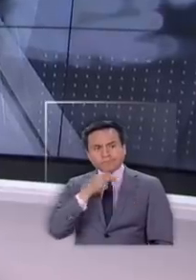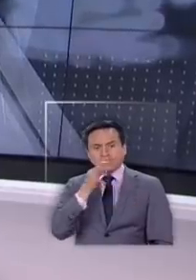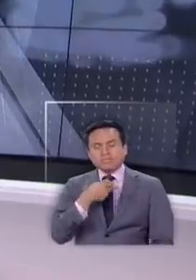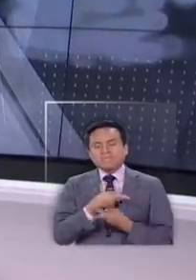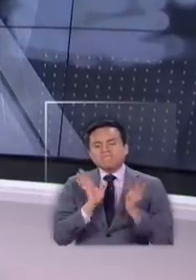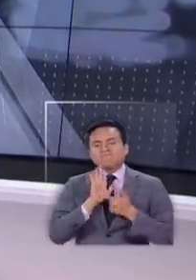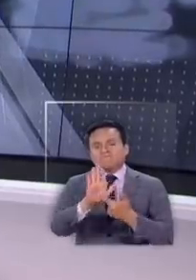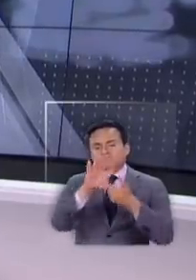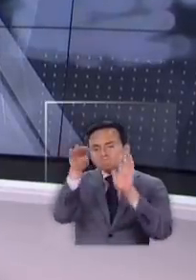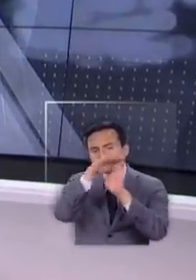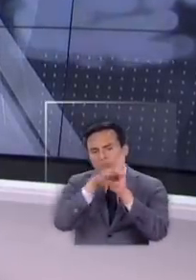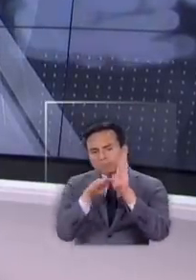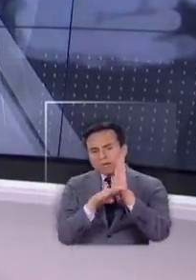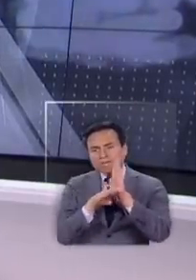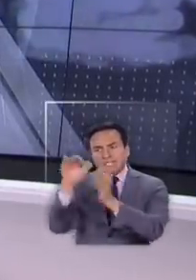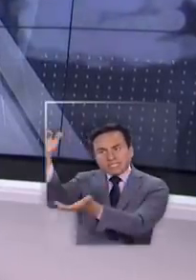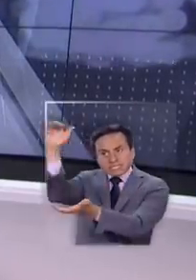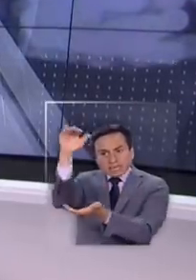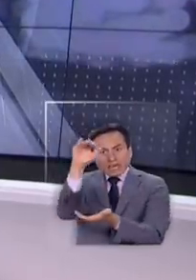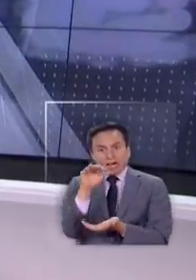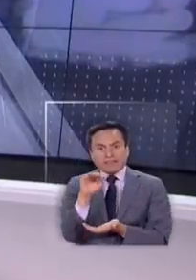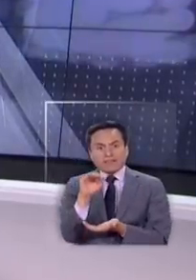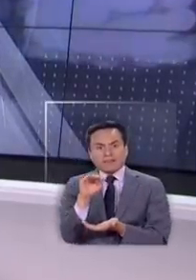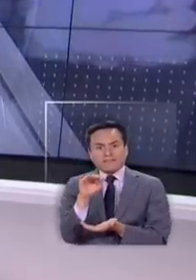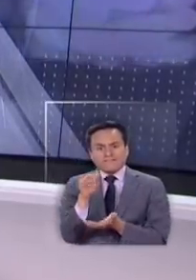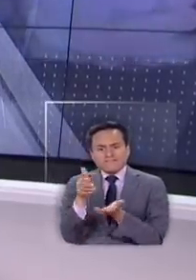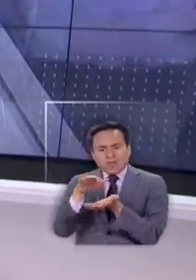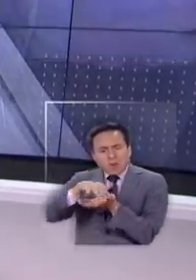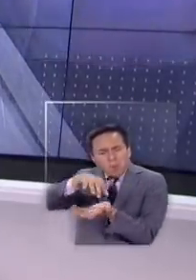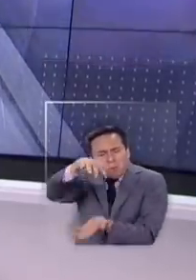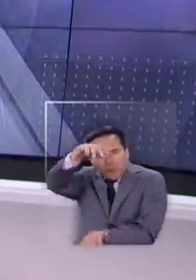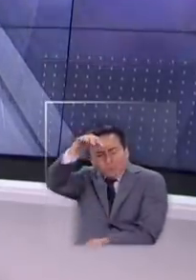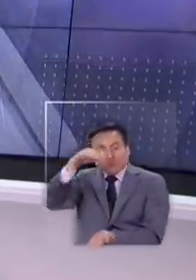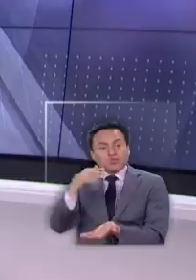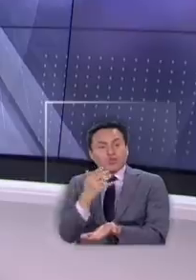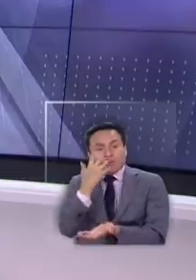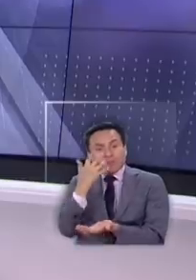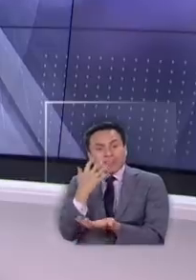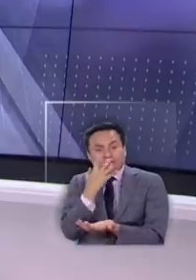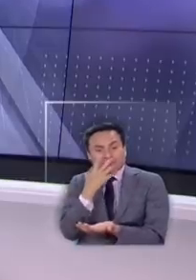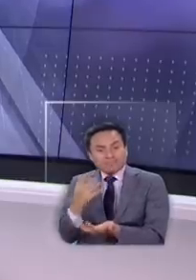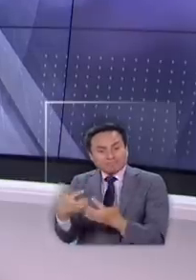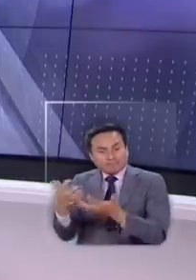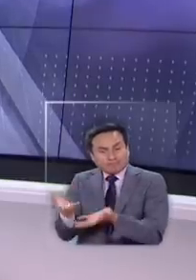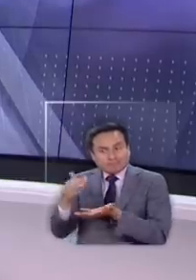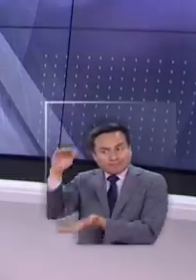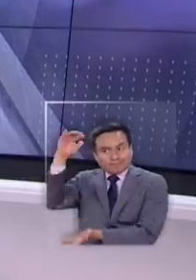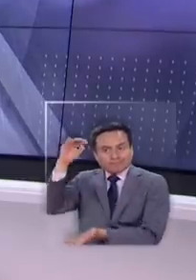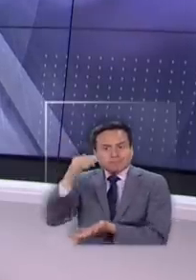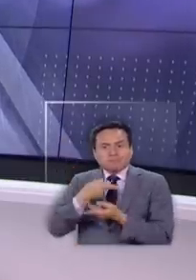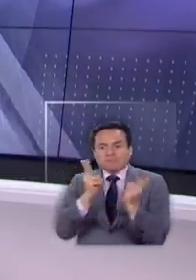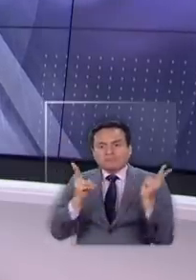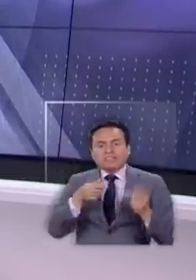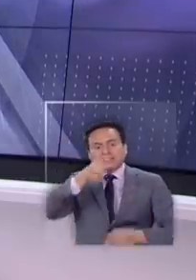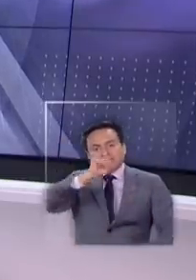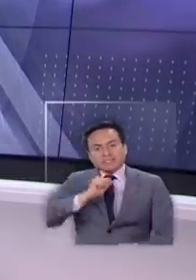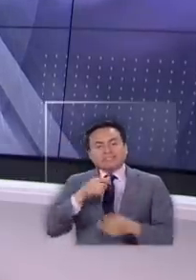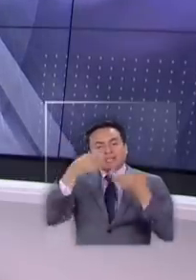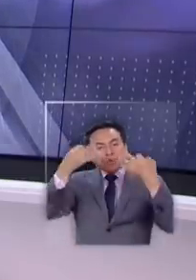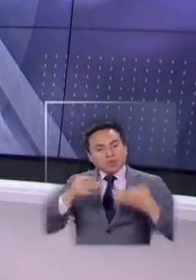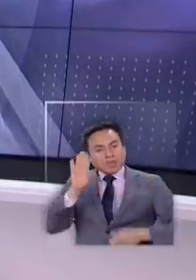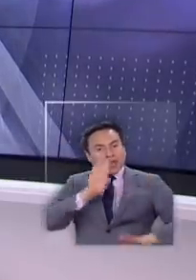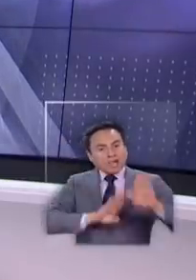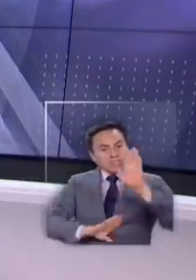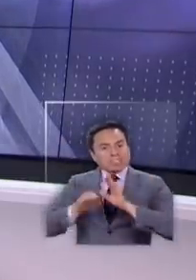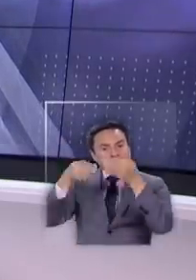dar a conocer detalles de la llegada de un cargamento de estos ventiladores por motivos de seguridad. Sí, tal